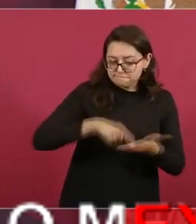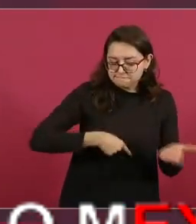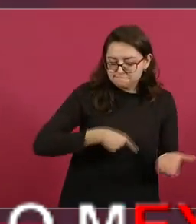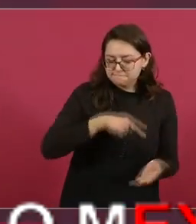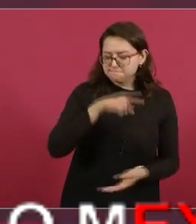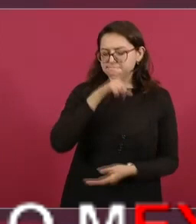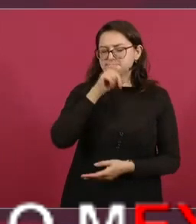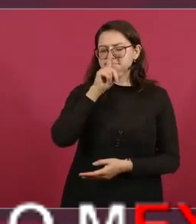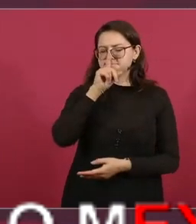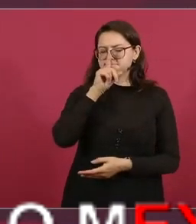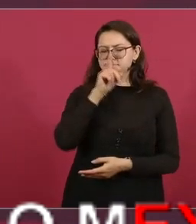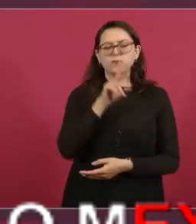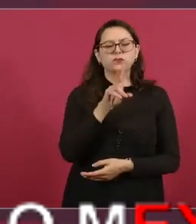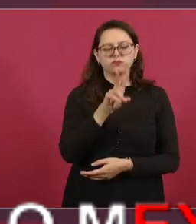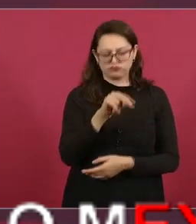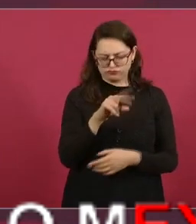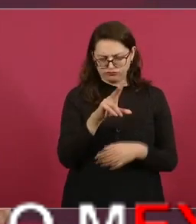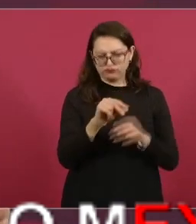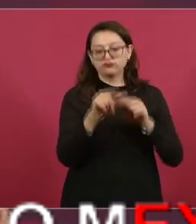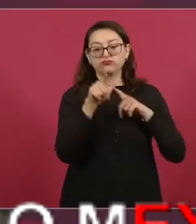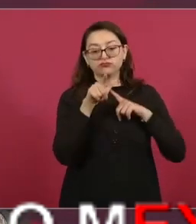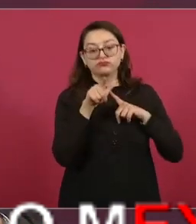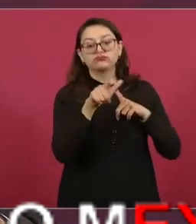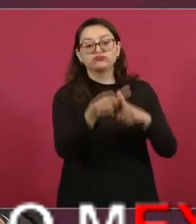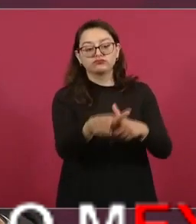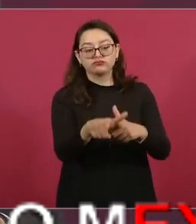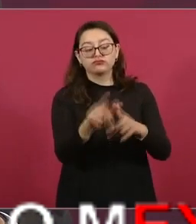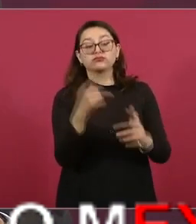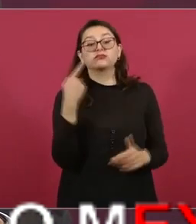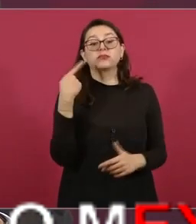pero si hay una